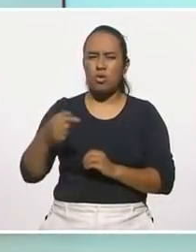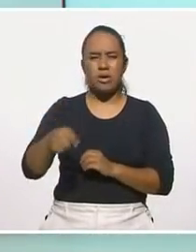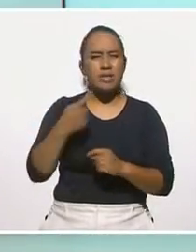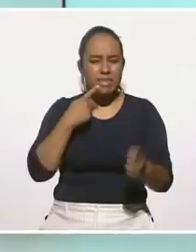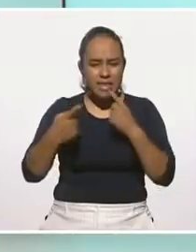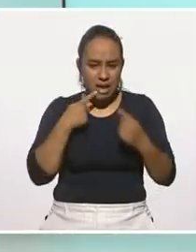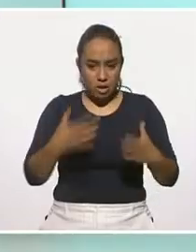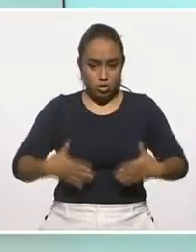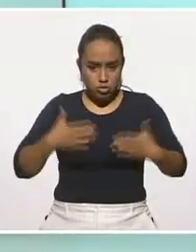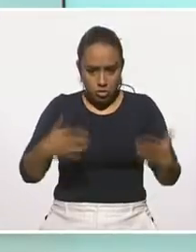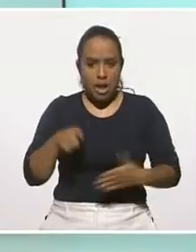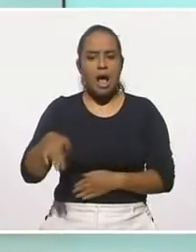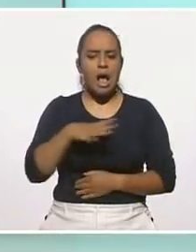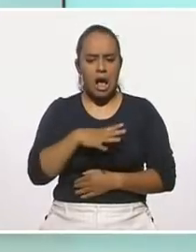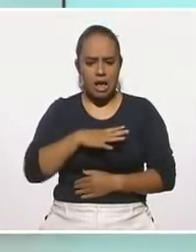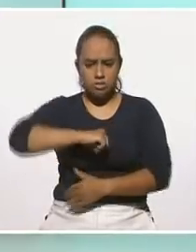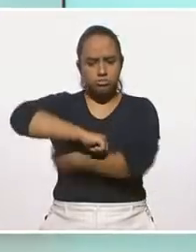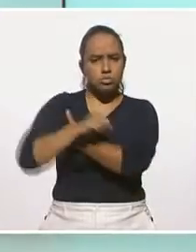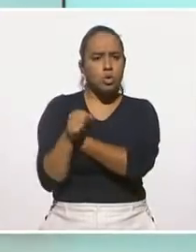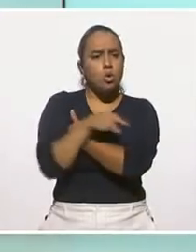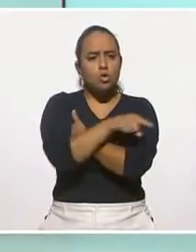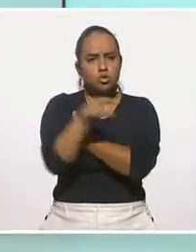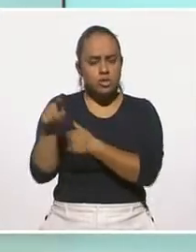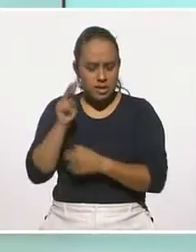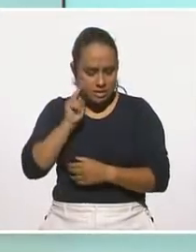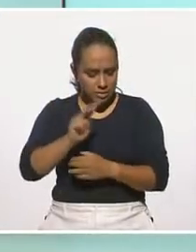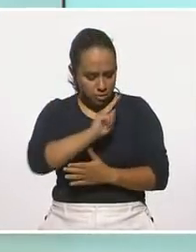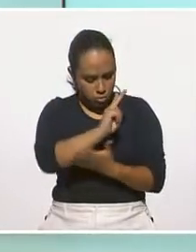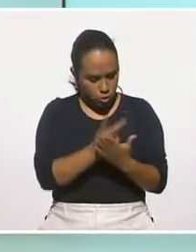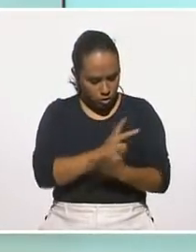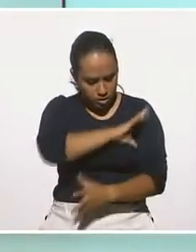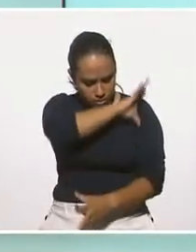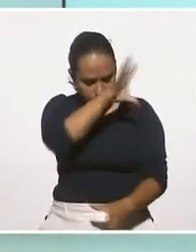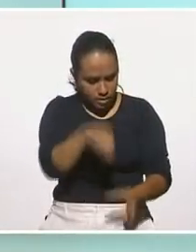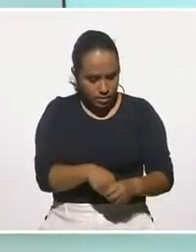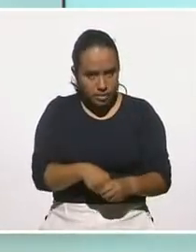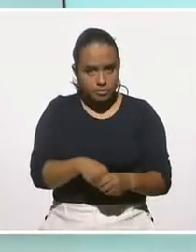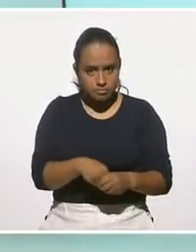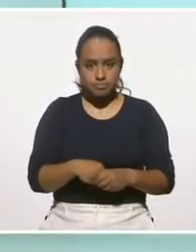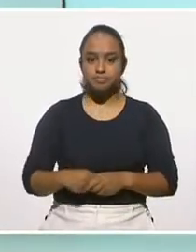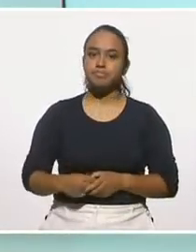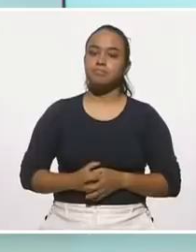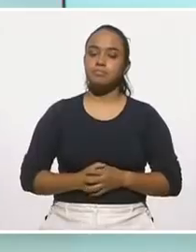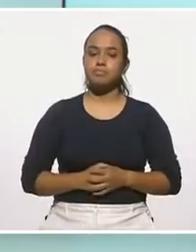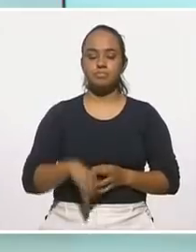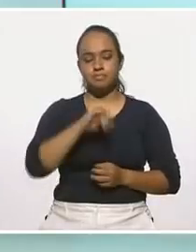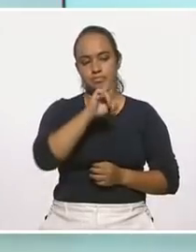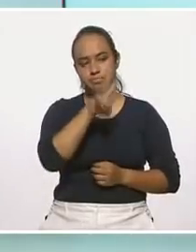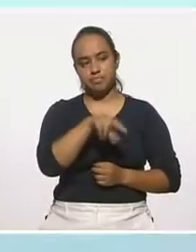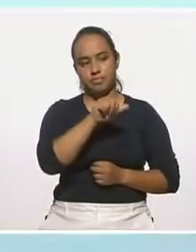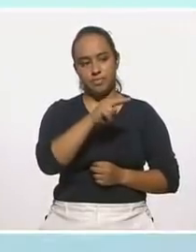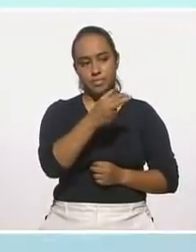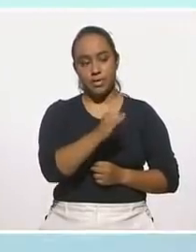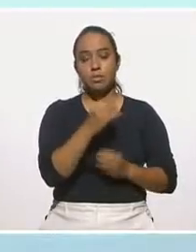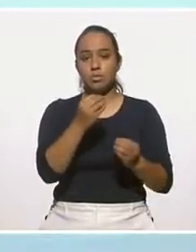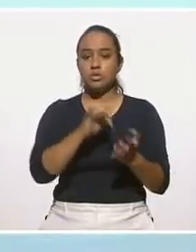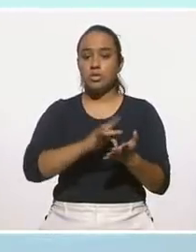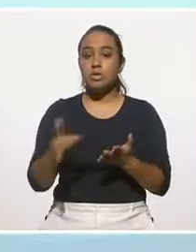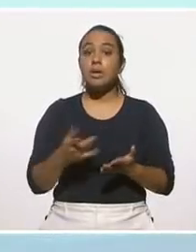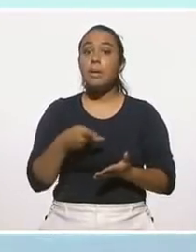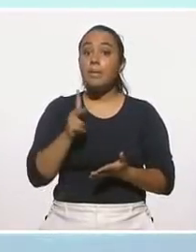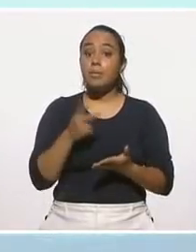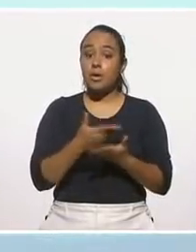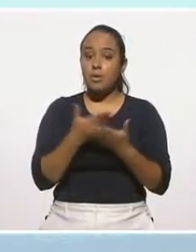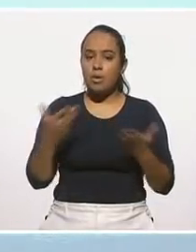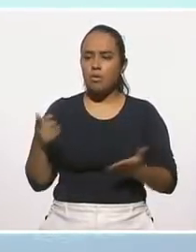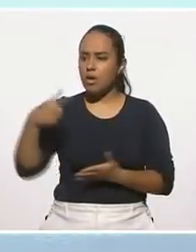Confianza, para que no duden en ver todo el contenido que tenemos disponible para todos ustedes, Pam. Así es, Anaí. Muchísimas gracias, pero vamos a